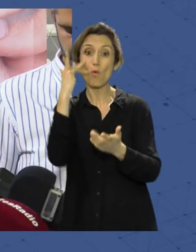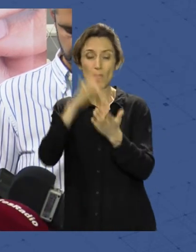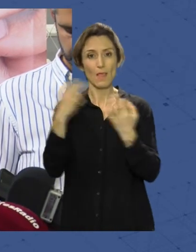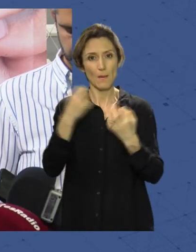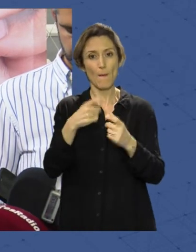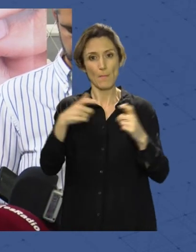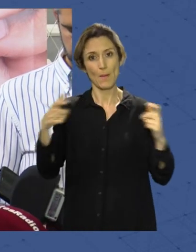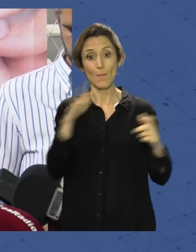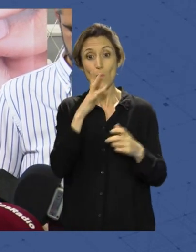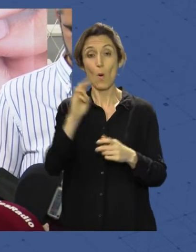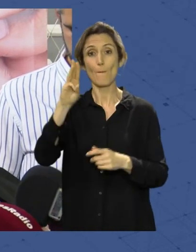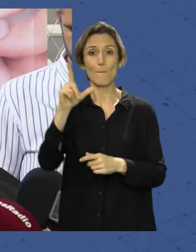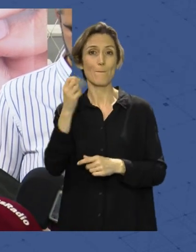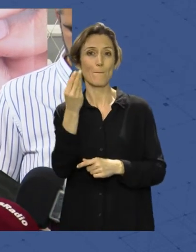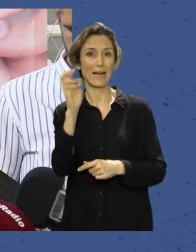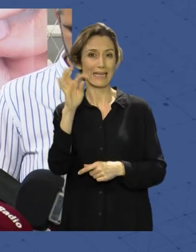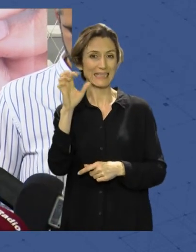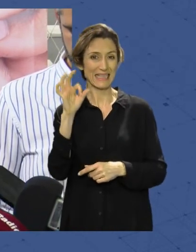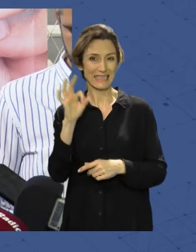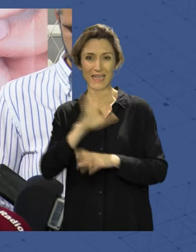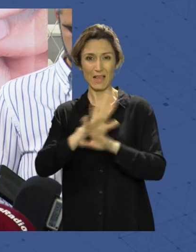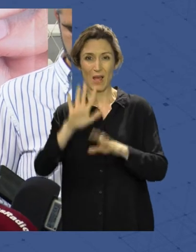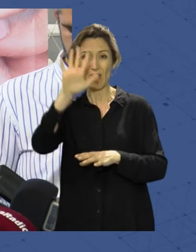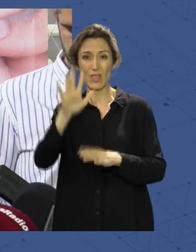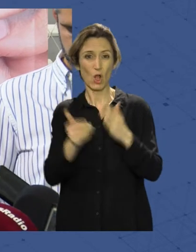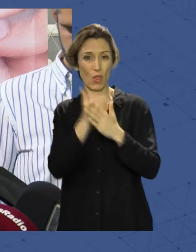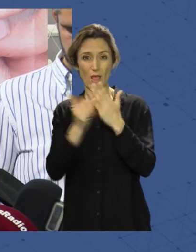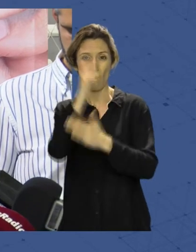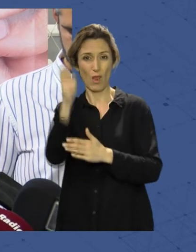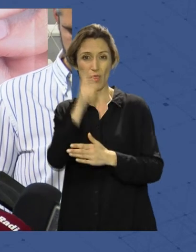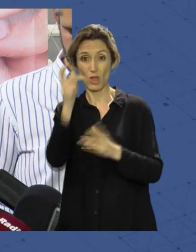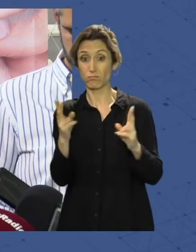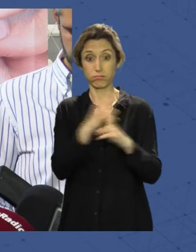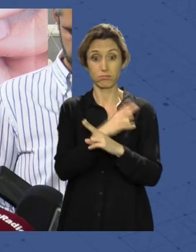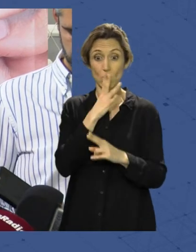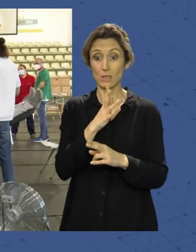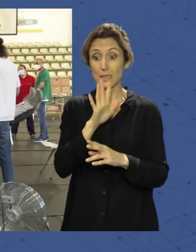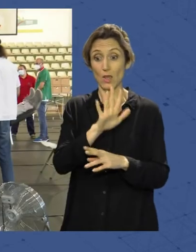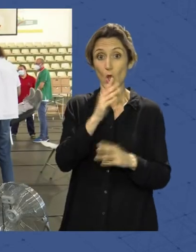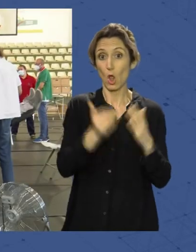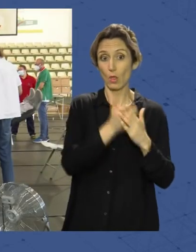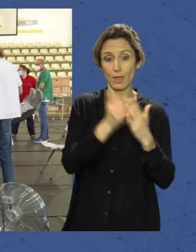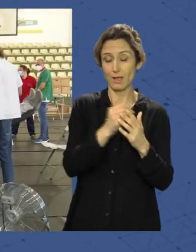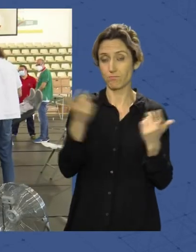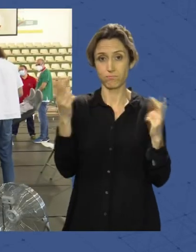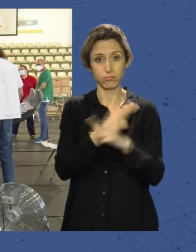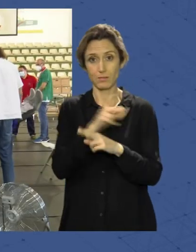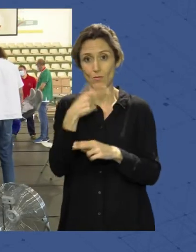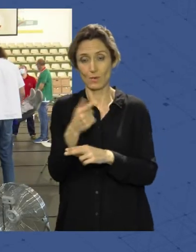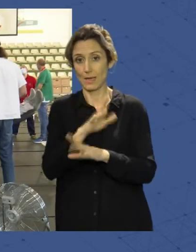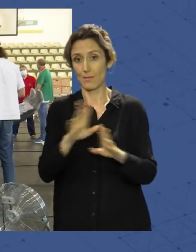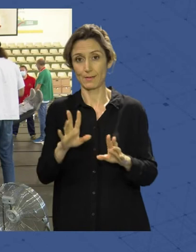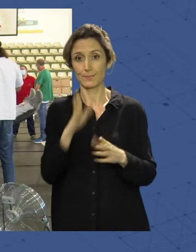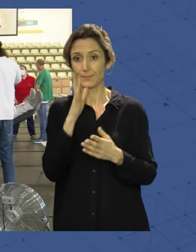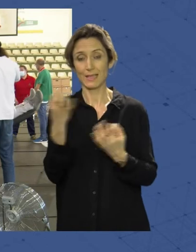plaquetas, por ejemplo, tienen una caducidad de 5 días, que si tenemos dos días de preparación, ya son solo 3 días. Tiene que ser una labor constante.